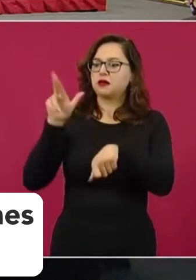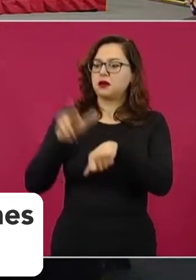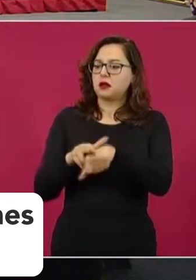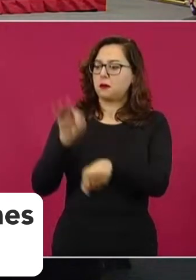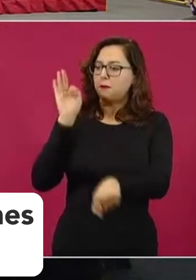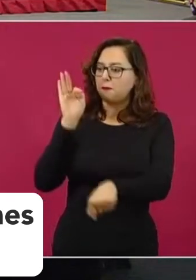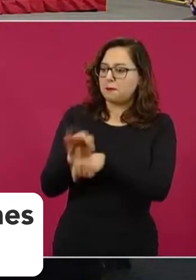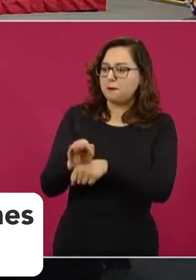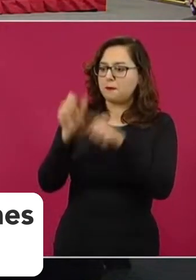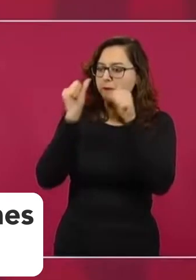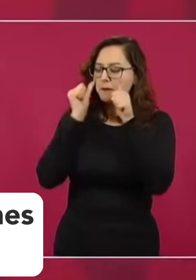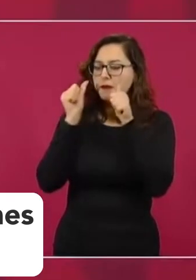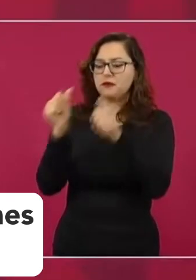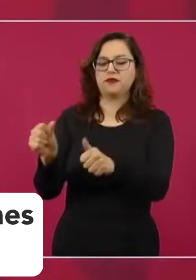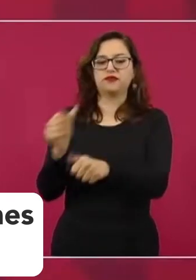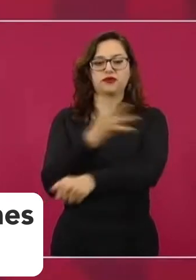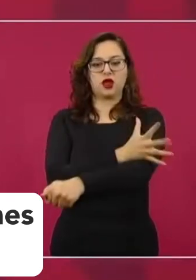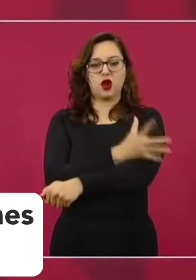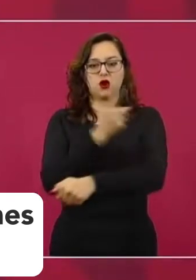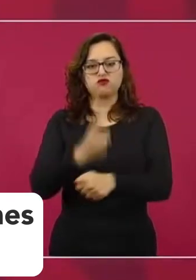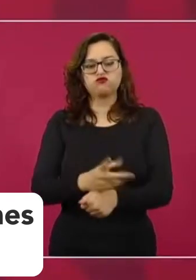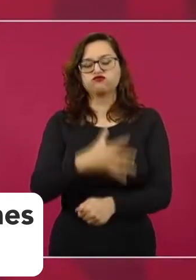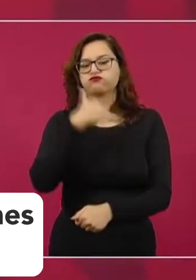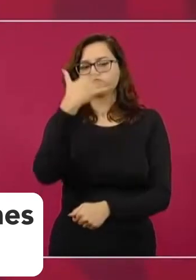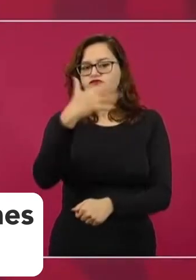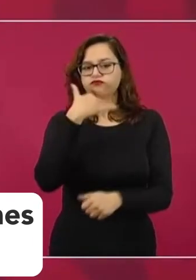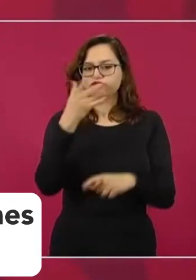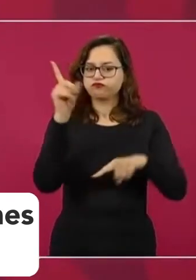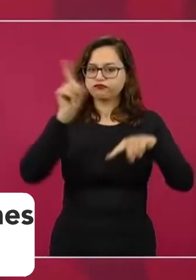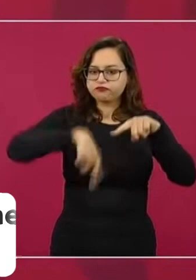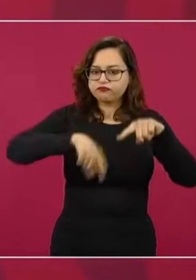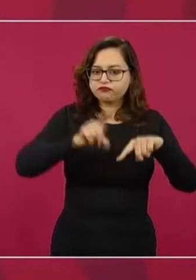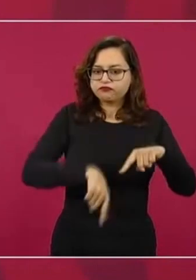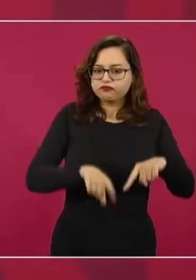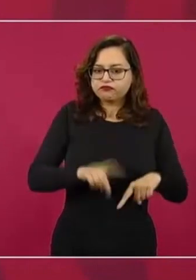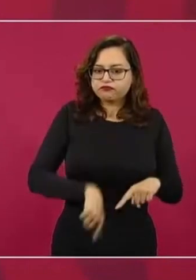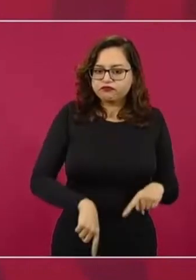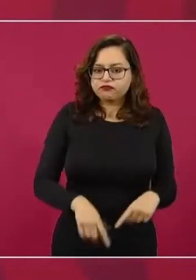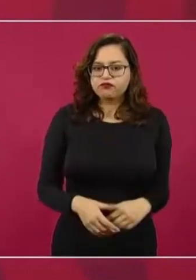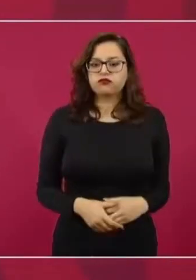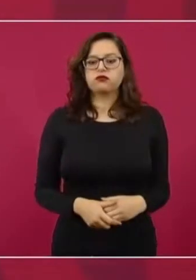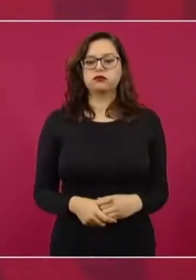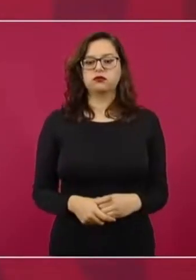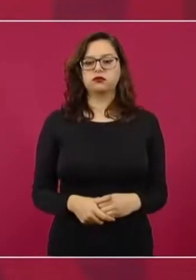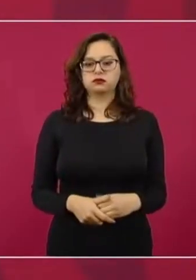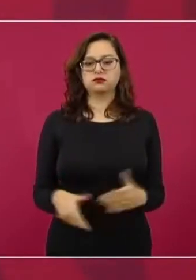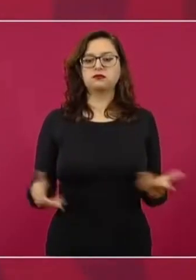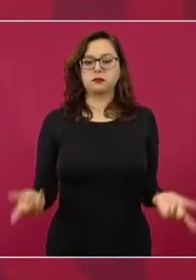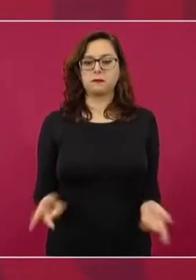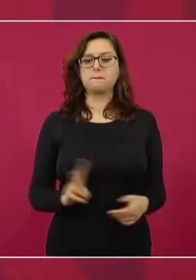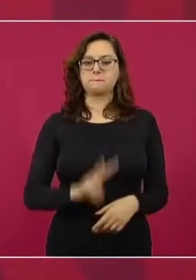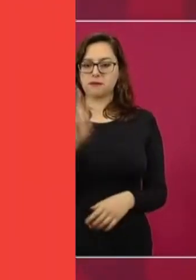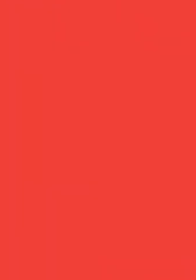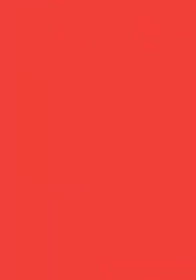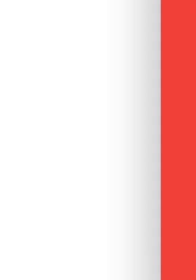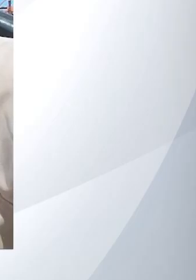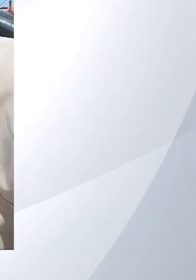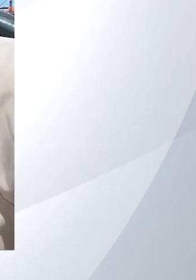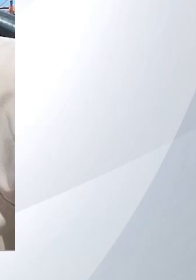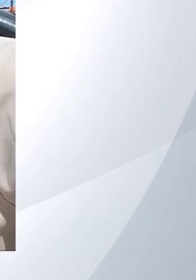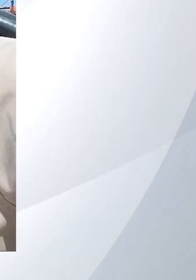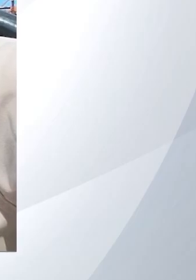Necesitamos tener un sindicato transparente y libre de corrupción para que así saquemos adelante a México.